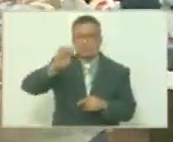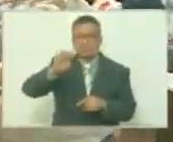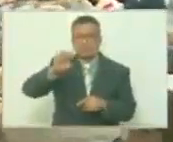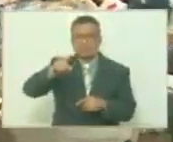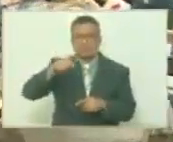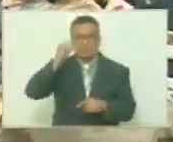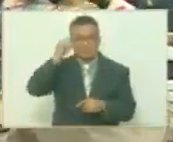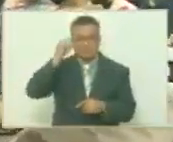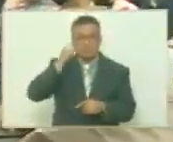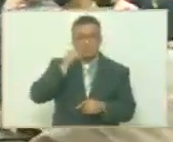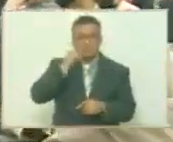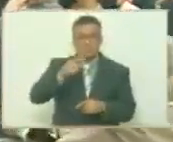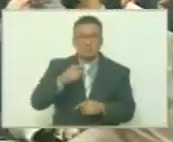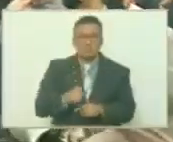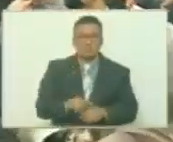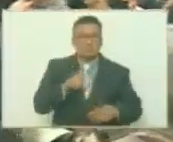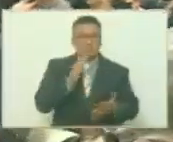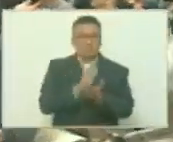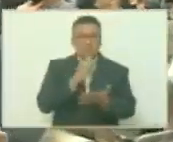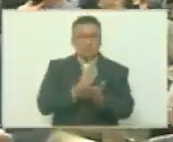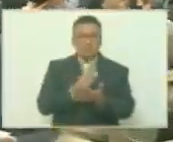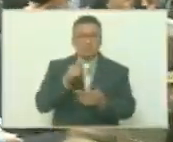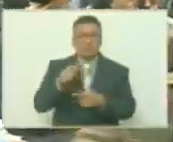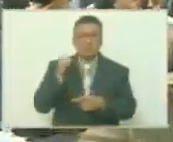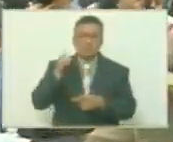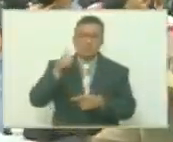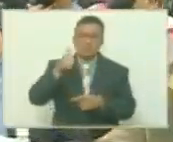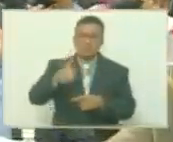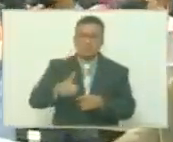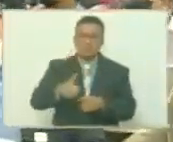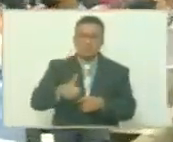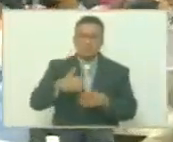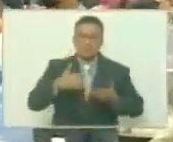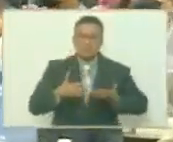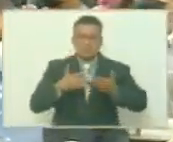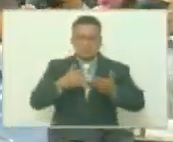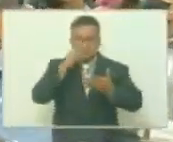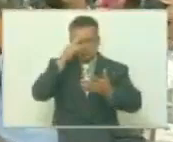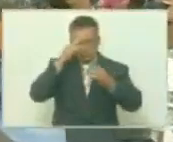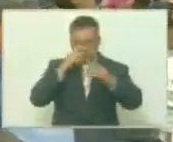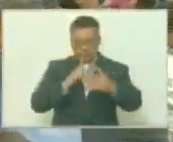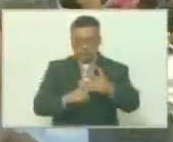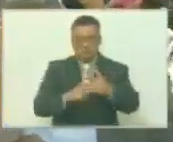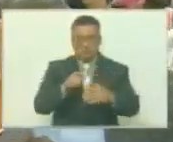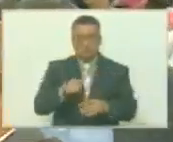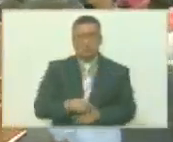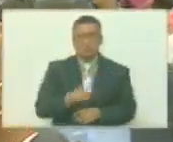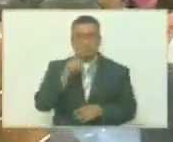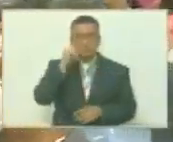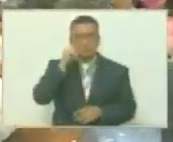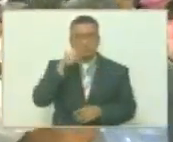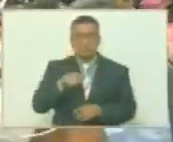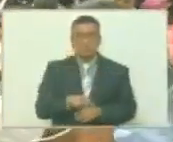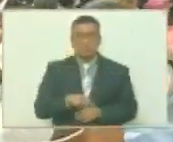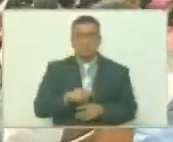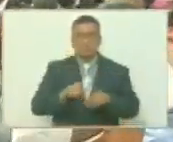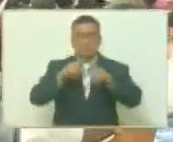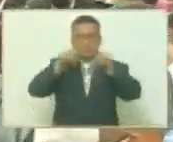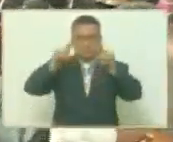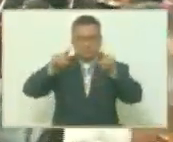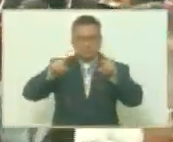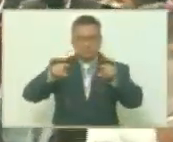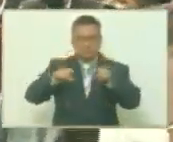a quien hoy y siempre vamos a rendir honores, porque es un cuadro,